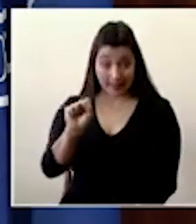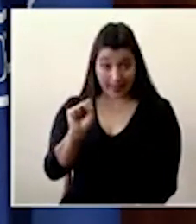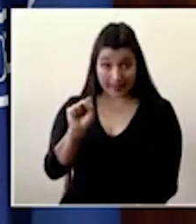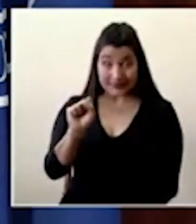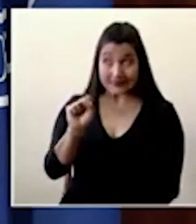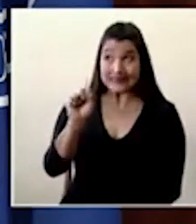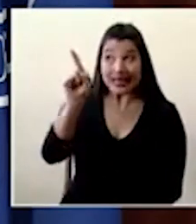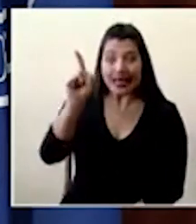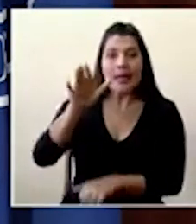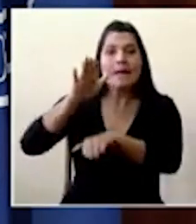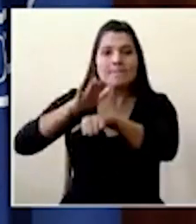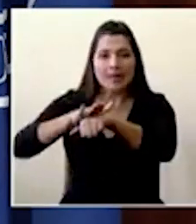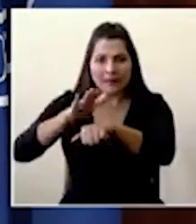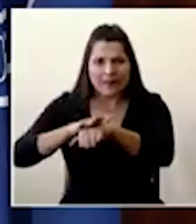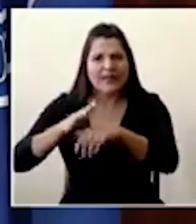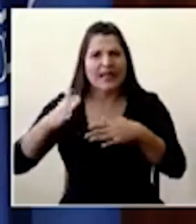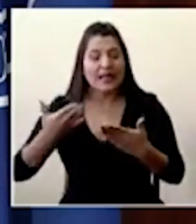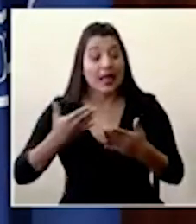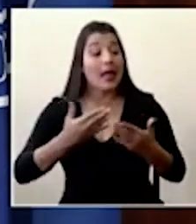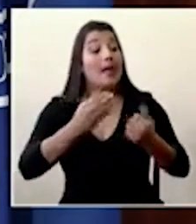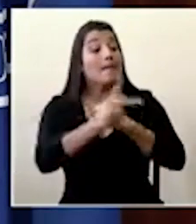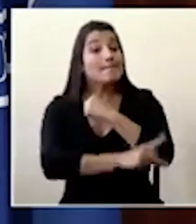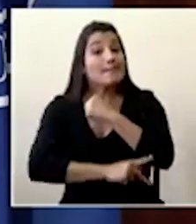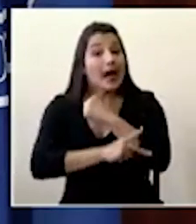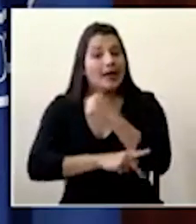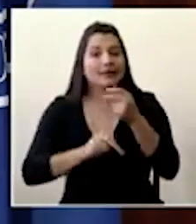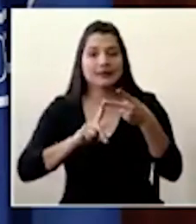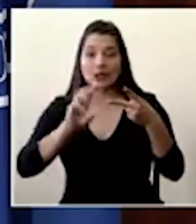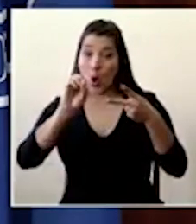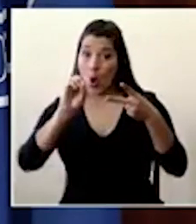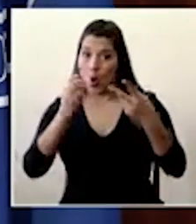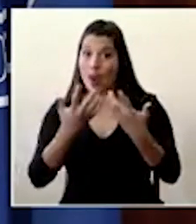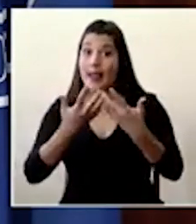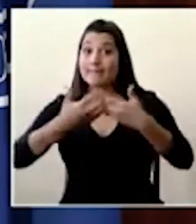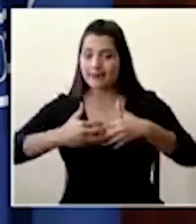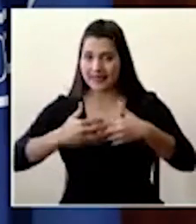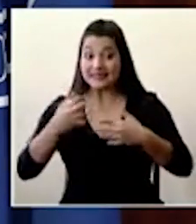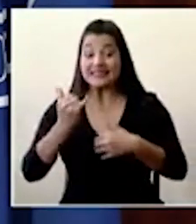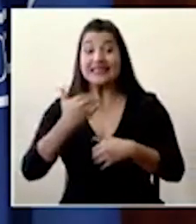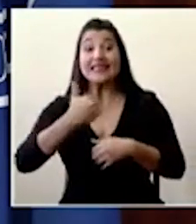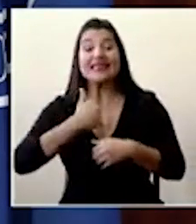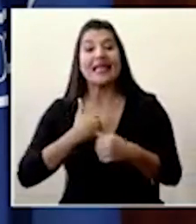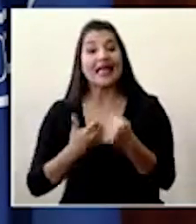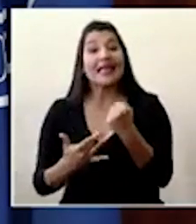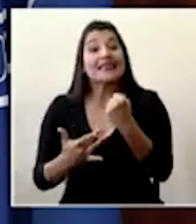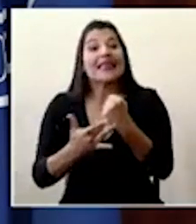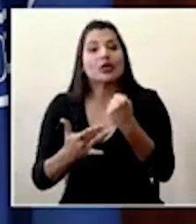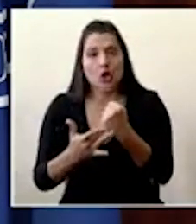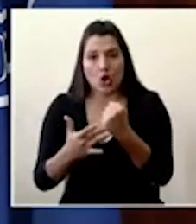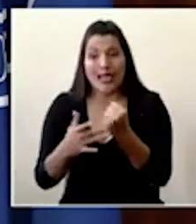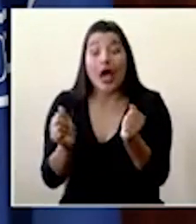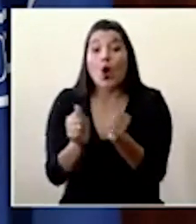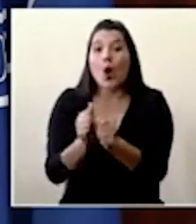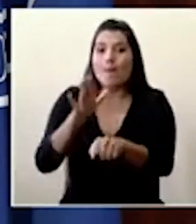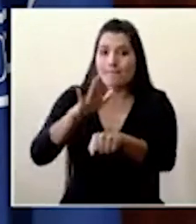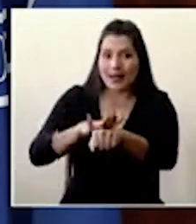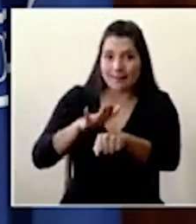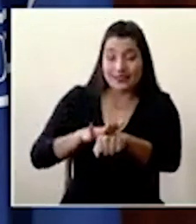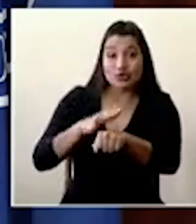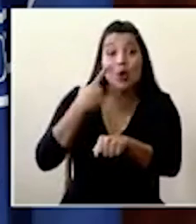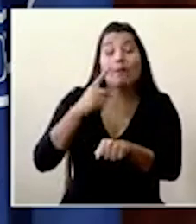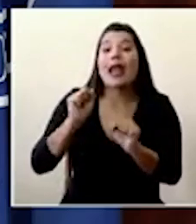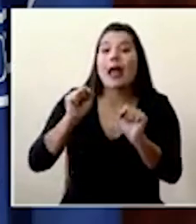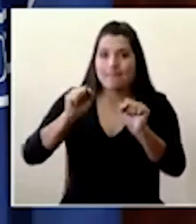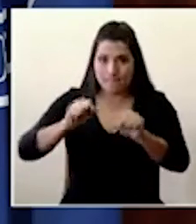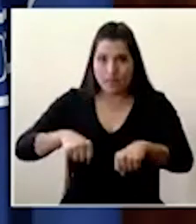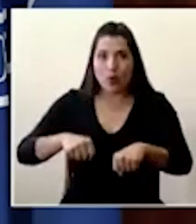diferentes países o empresas que tienen tecnologías patentadas para combatir el COVID-19 las pongan